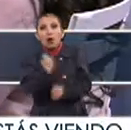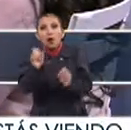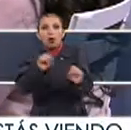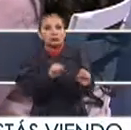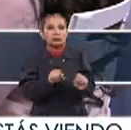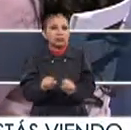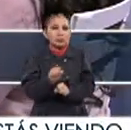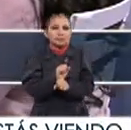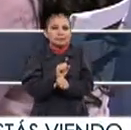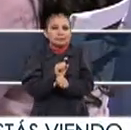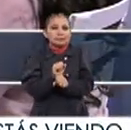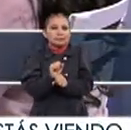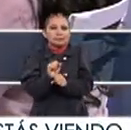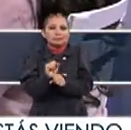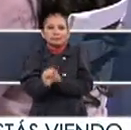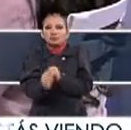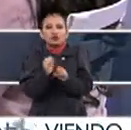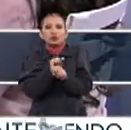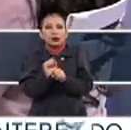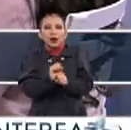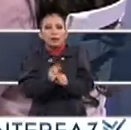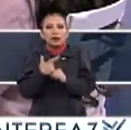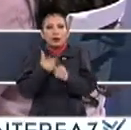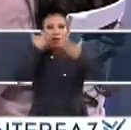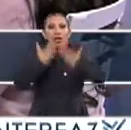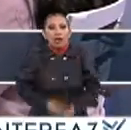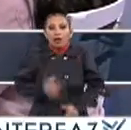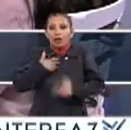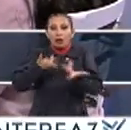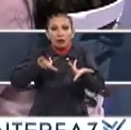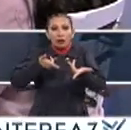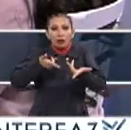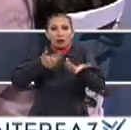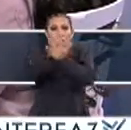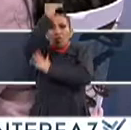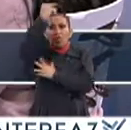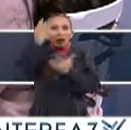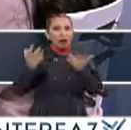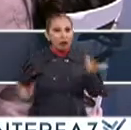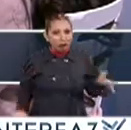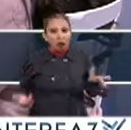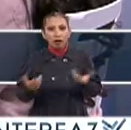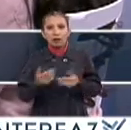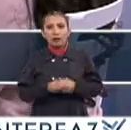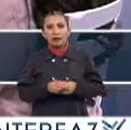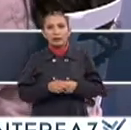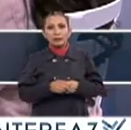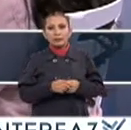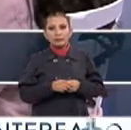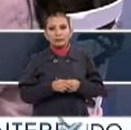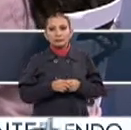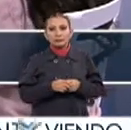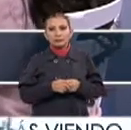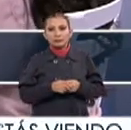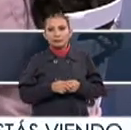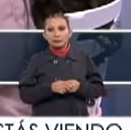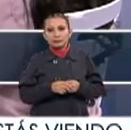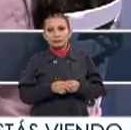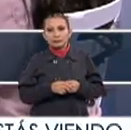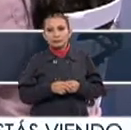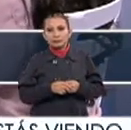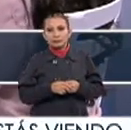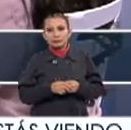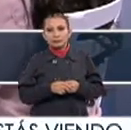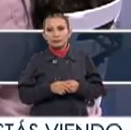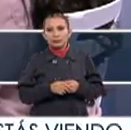un temblor, aunque sea de baja intensidad Su perfil se activa de forma como si fuera